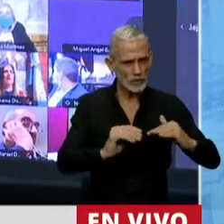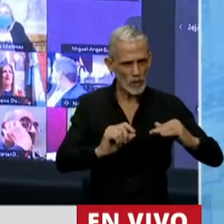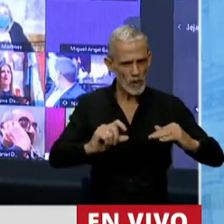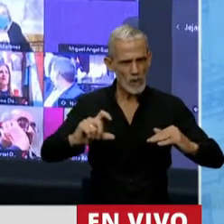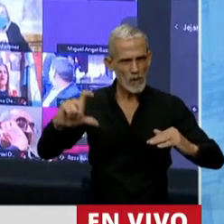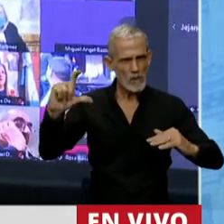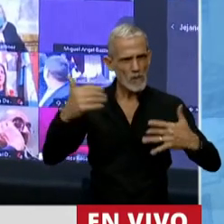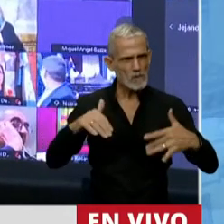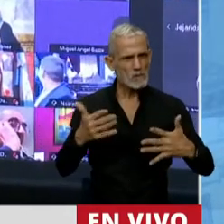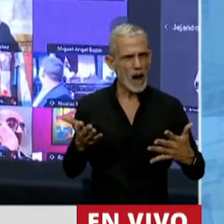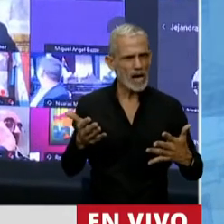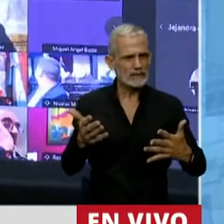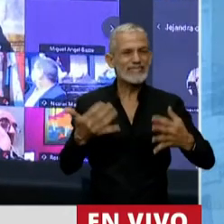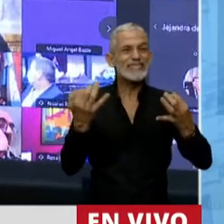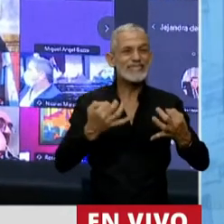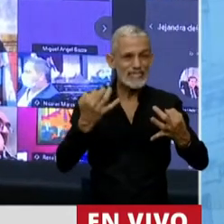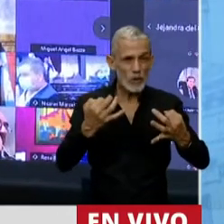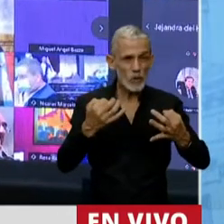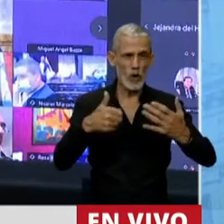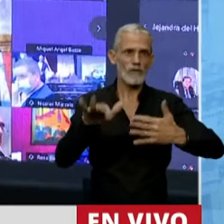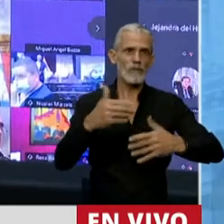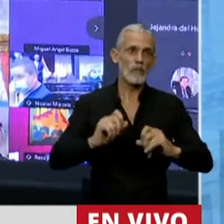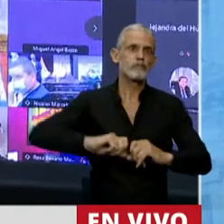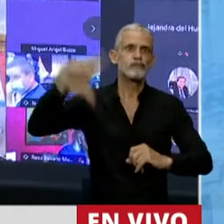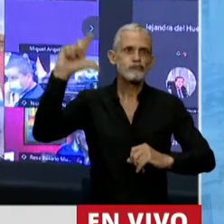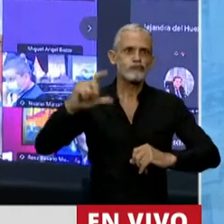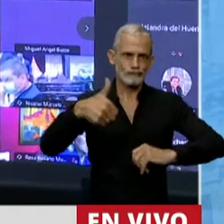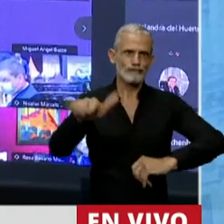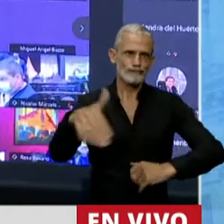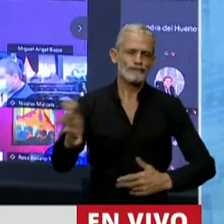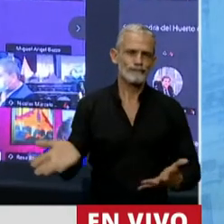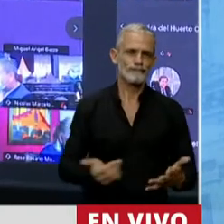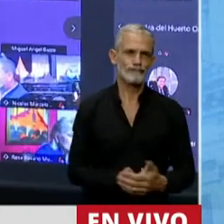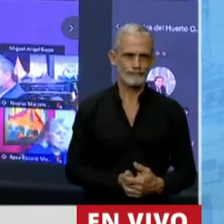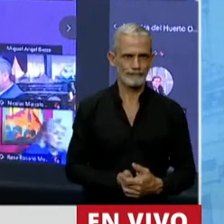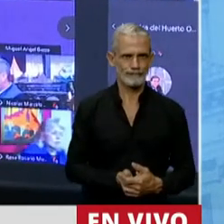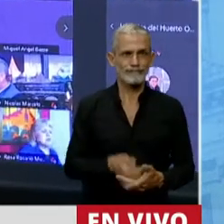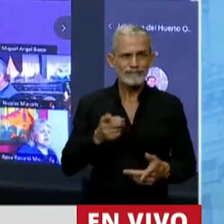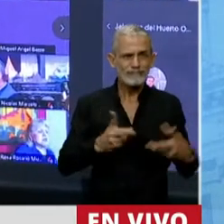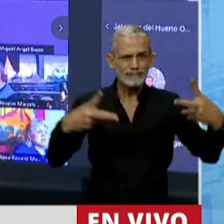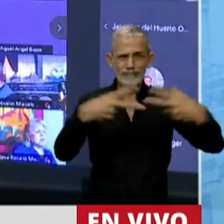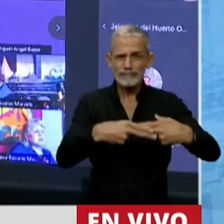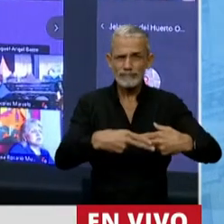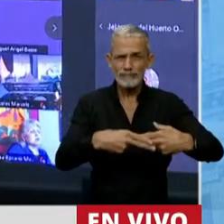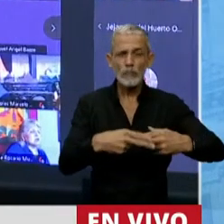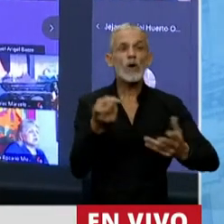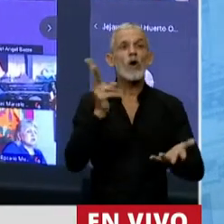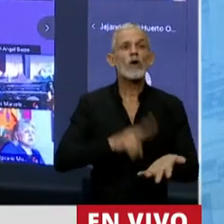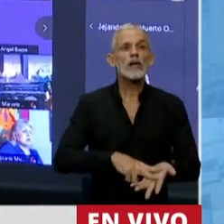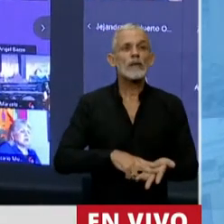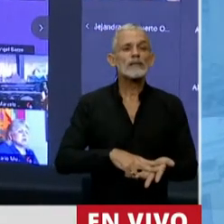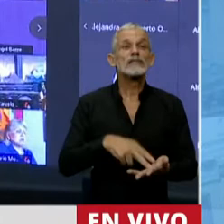subiendo y que seguramente va a ser mayor con lo que viene, ese ajuste otra vez